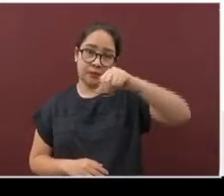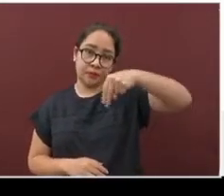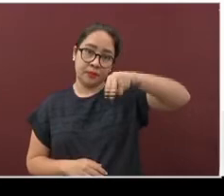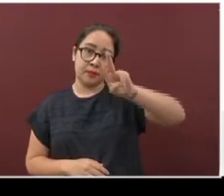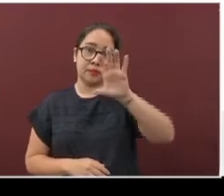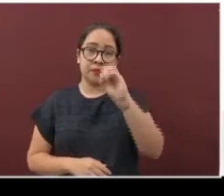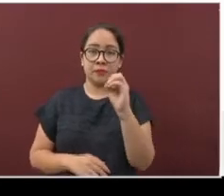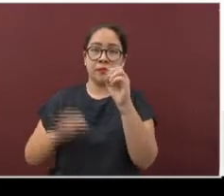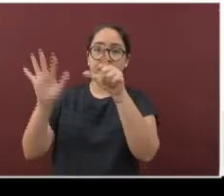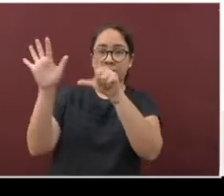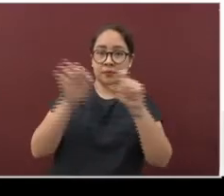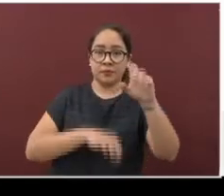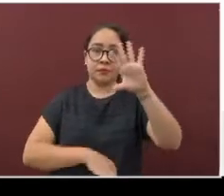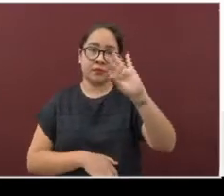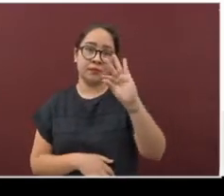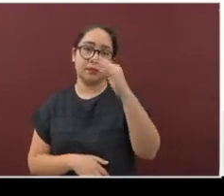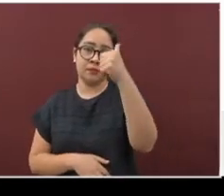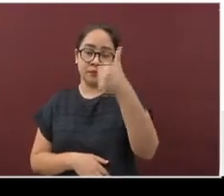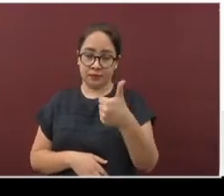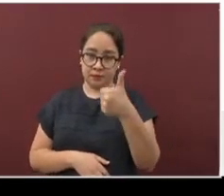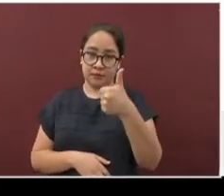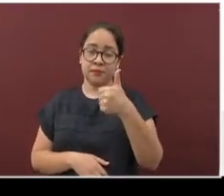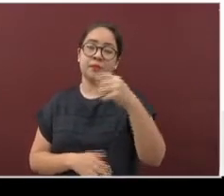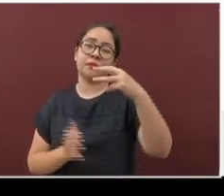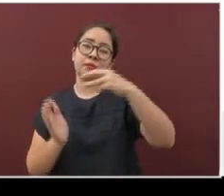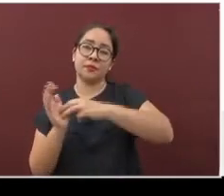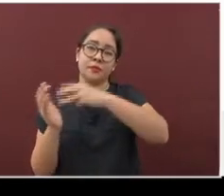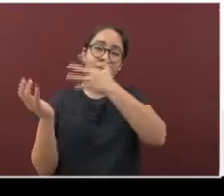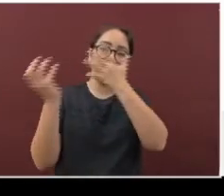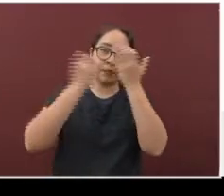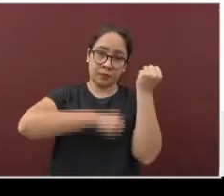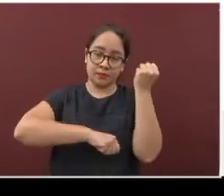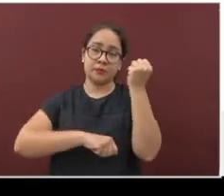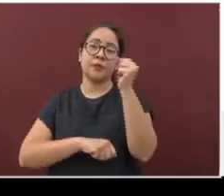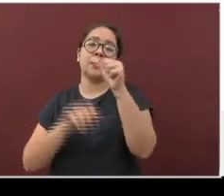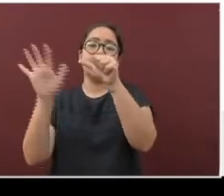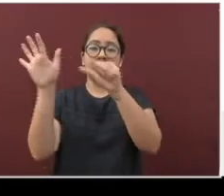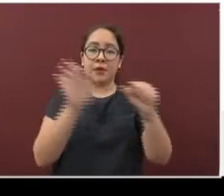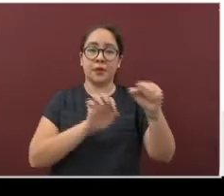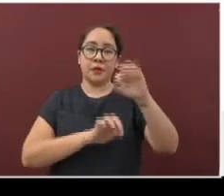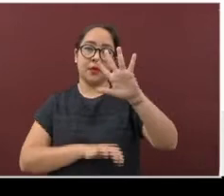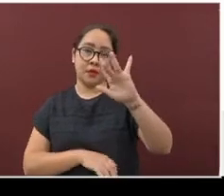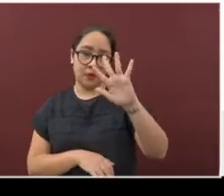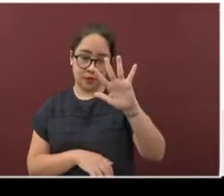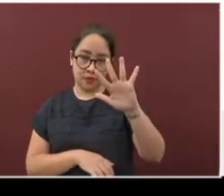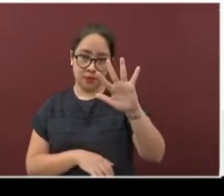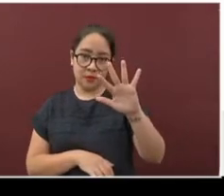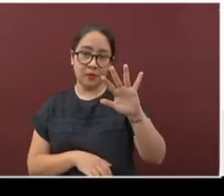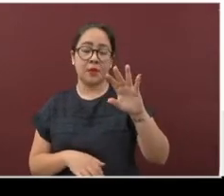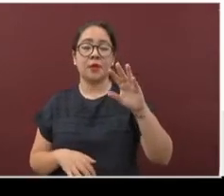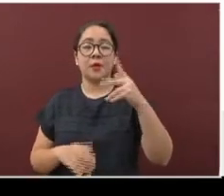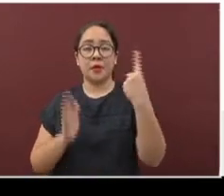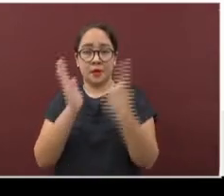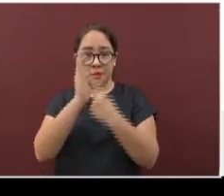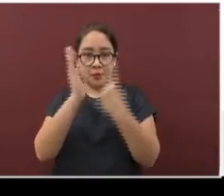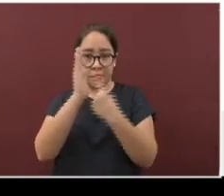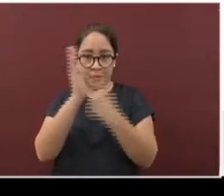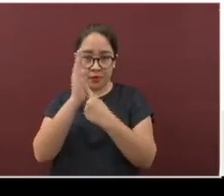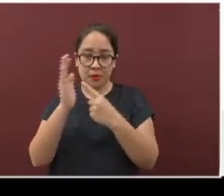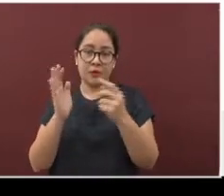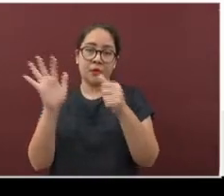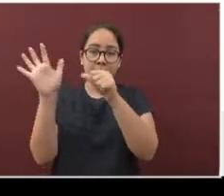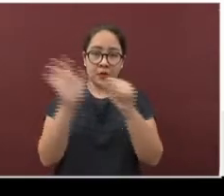746. Martínez de la Torre 650. Papantla